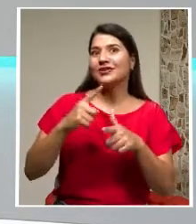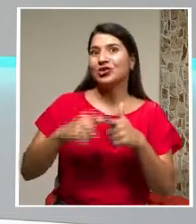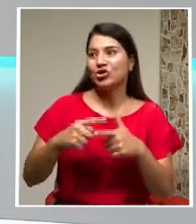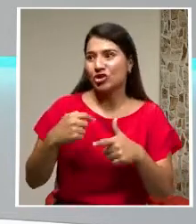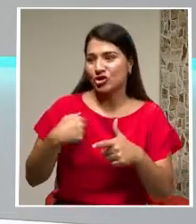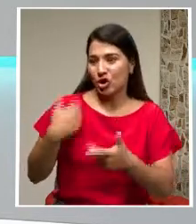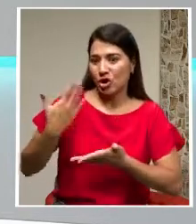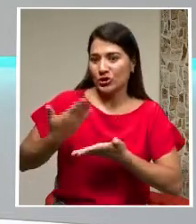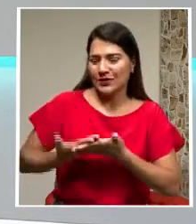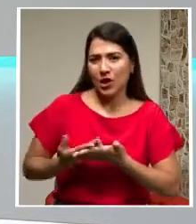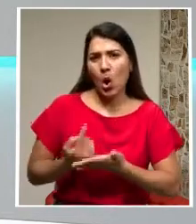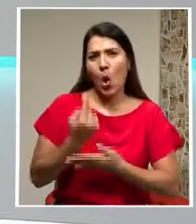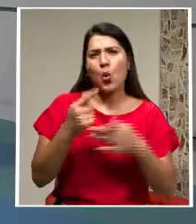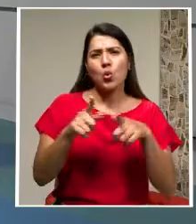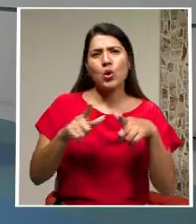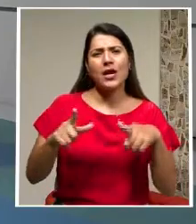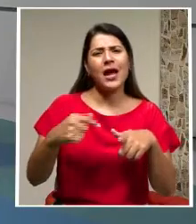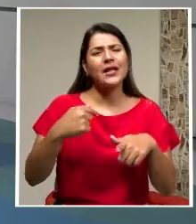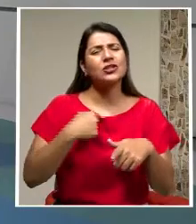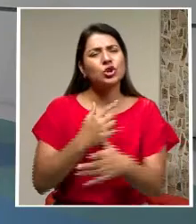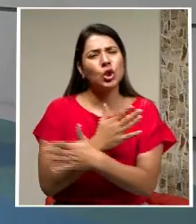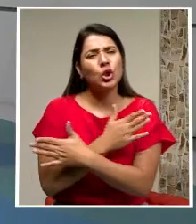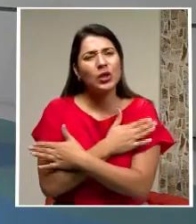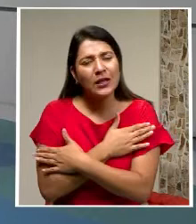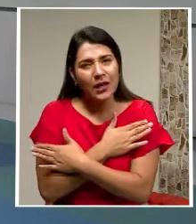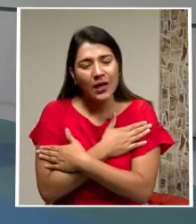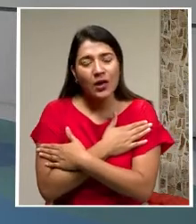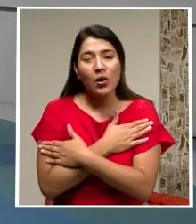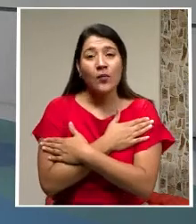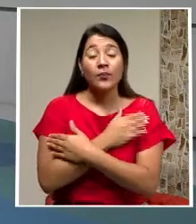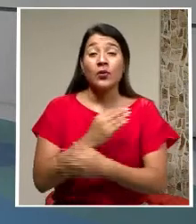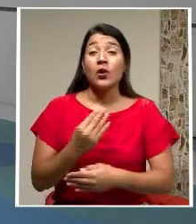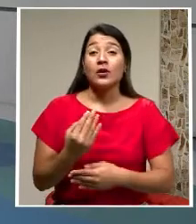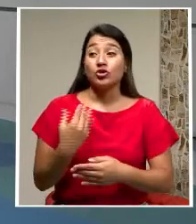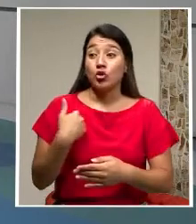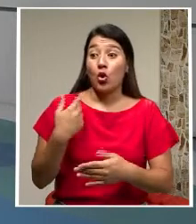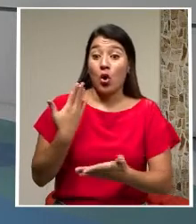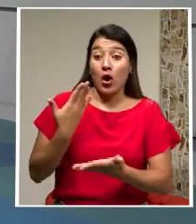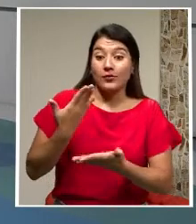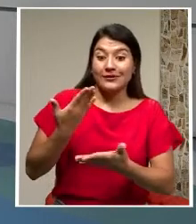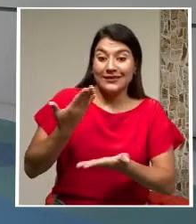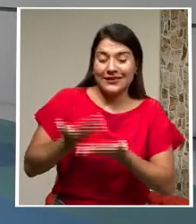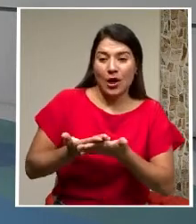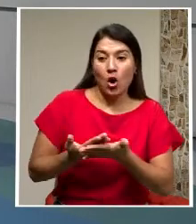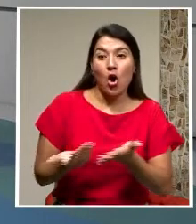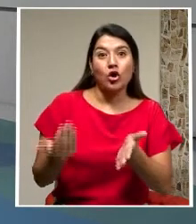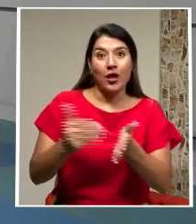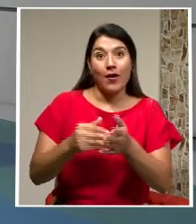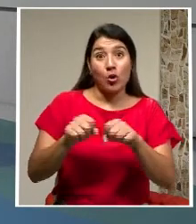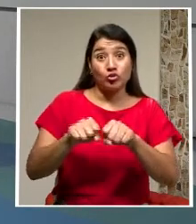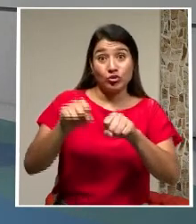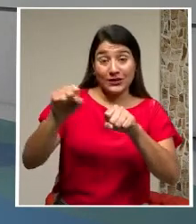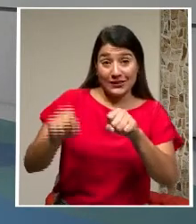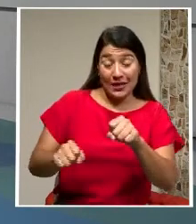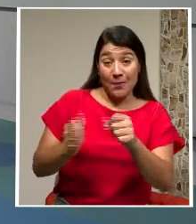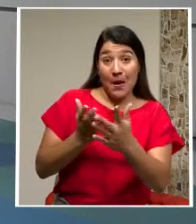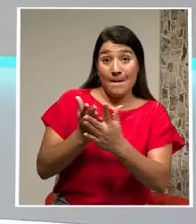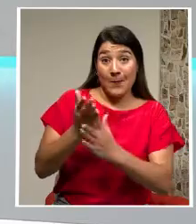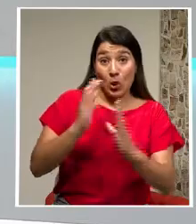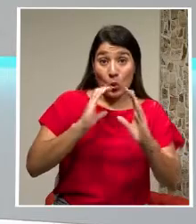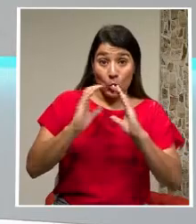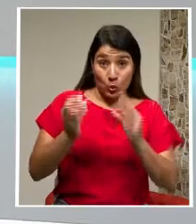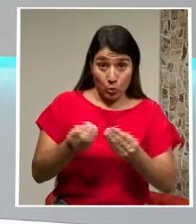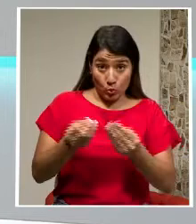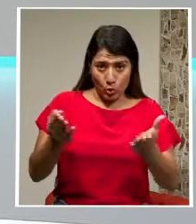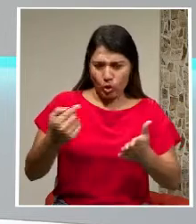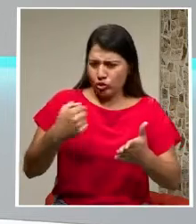una casa que quiero A una casa que estimo A un sistema De medios públicos Que he apoyado Y que seguiré apoyando